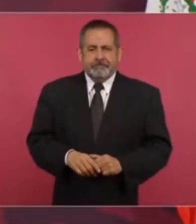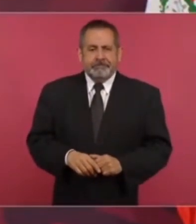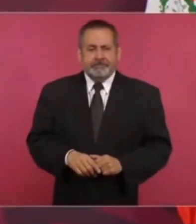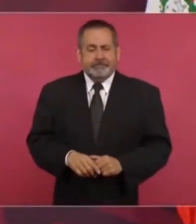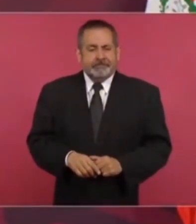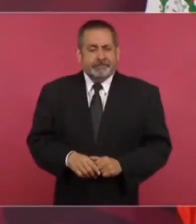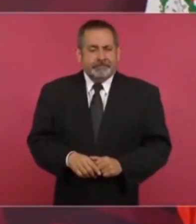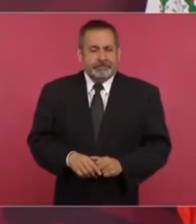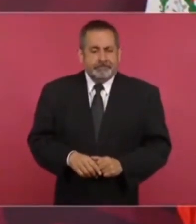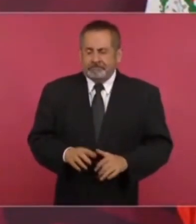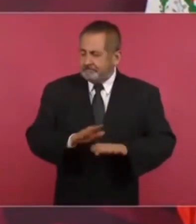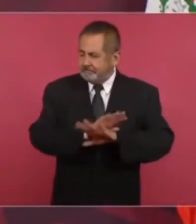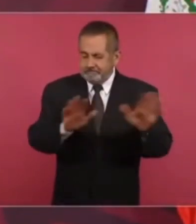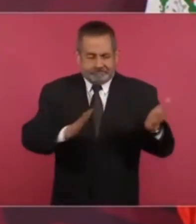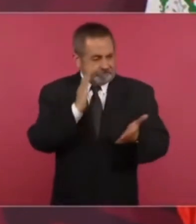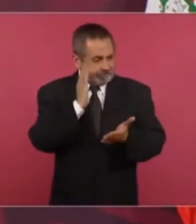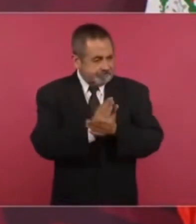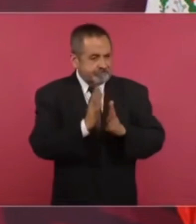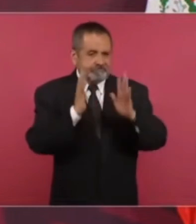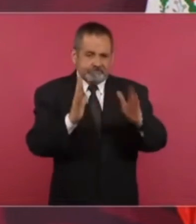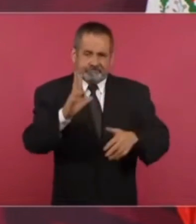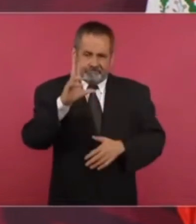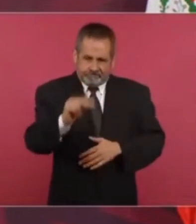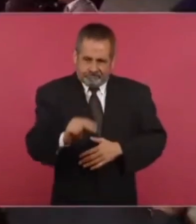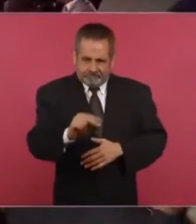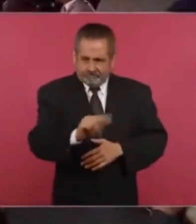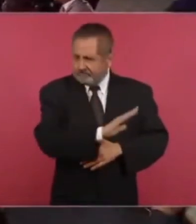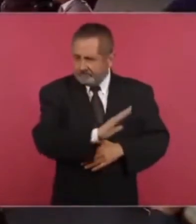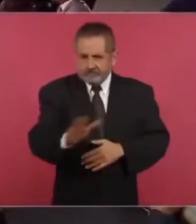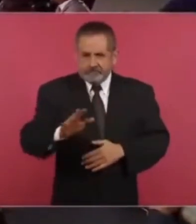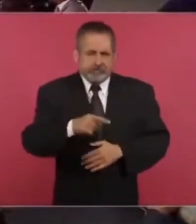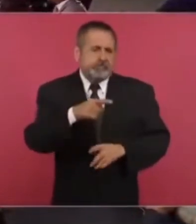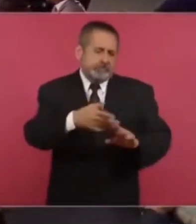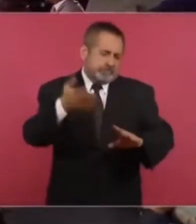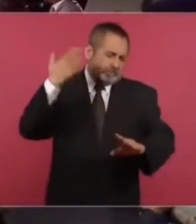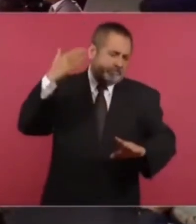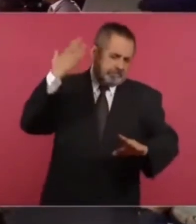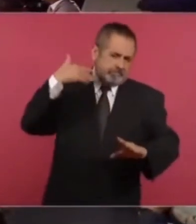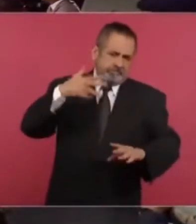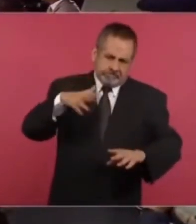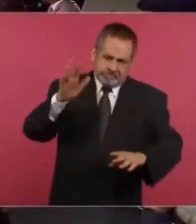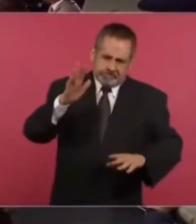ya no esto era lo que hacían antes